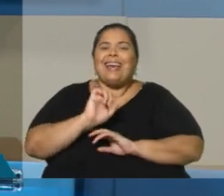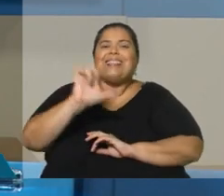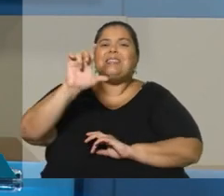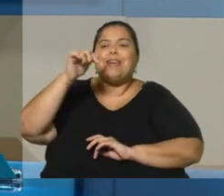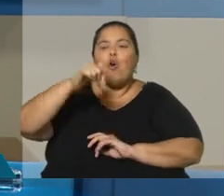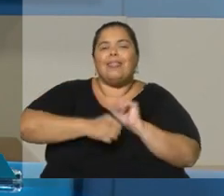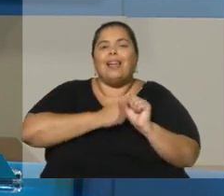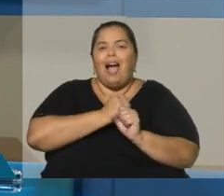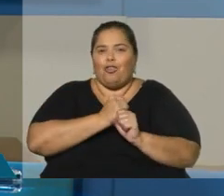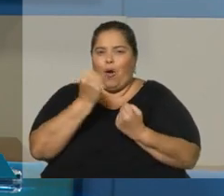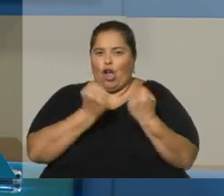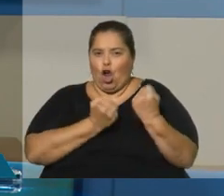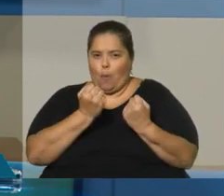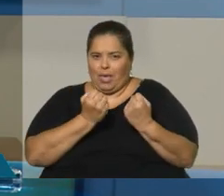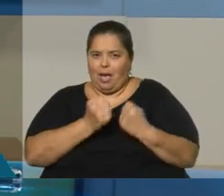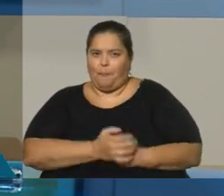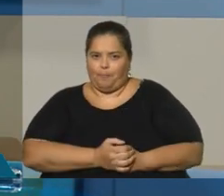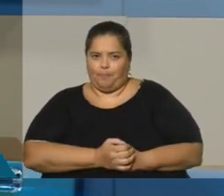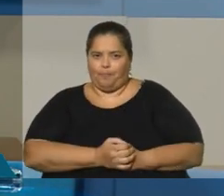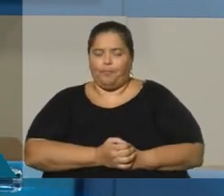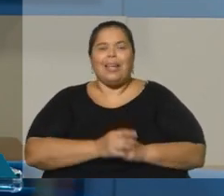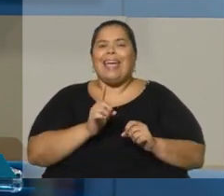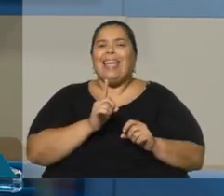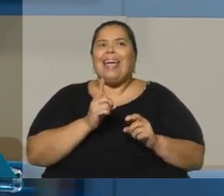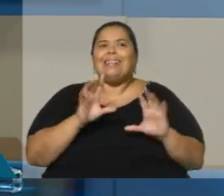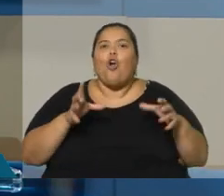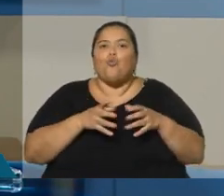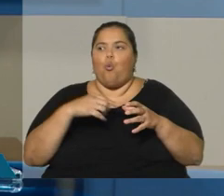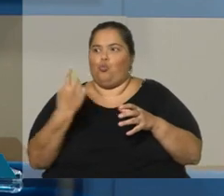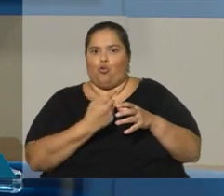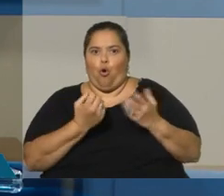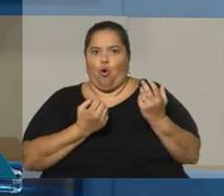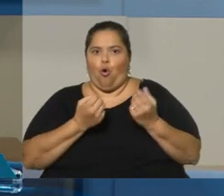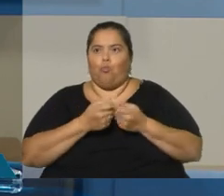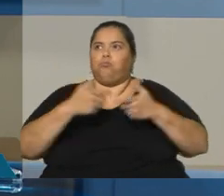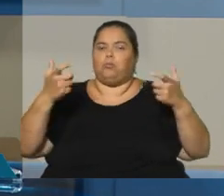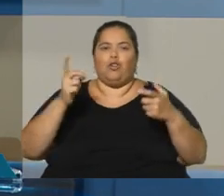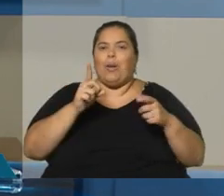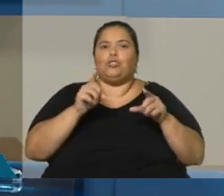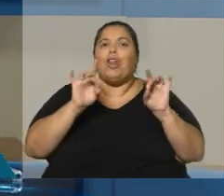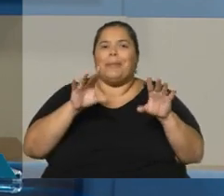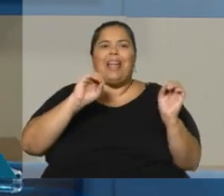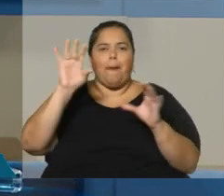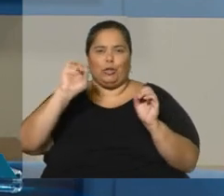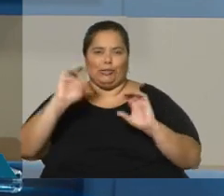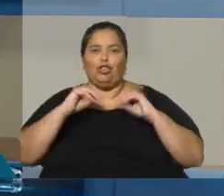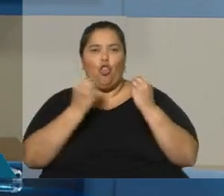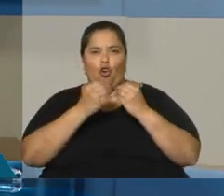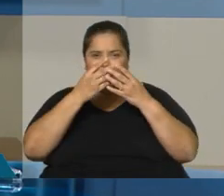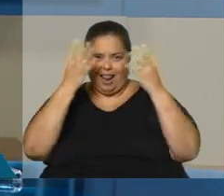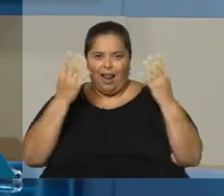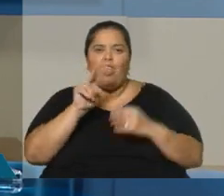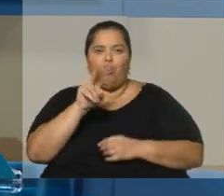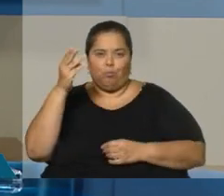la economía en conjunto, que no es lo mismo que las exportaciones, ¿verdad? Los precios internacionales son una variable clave, como